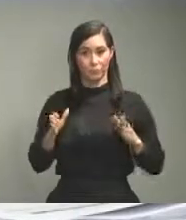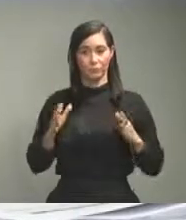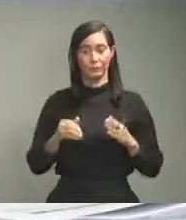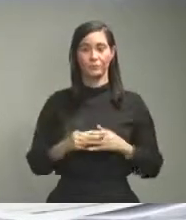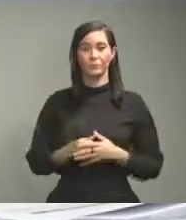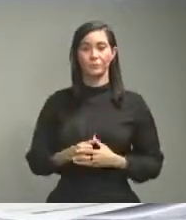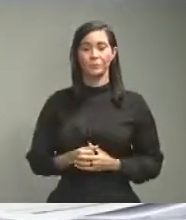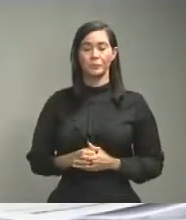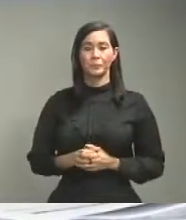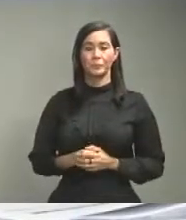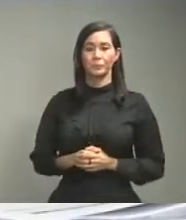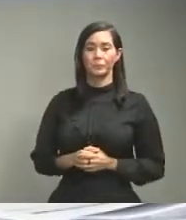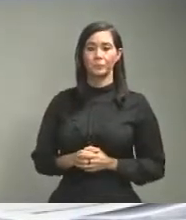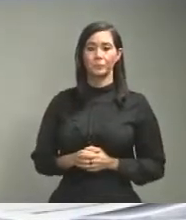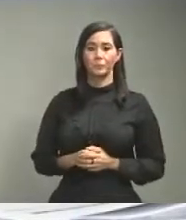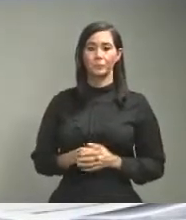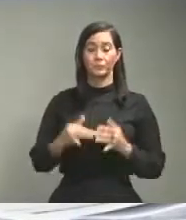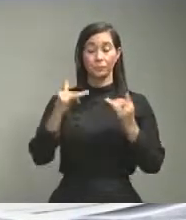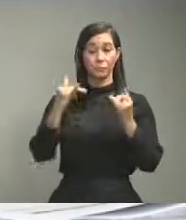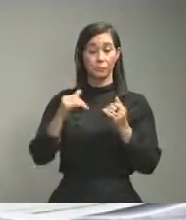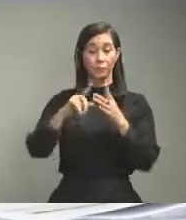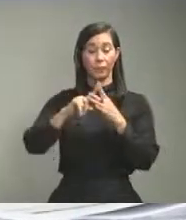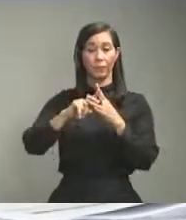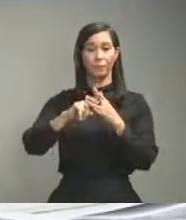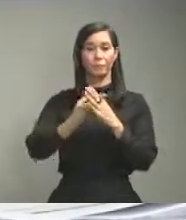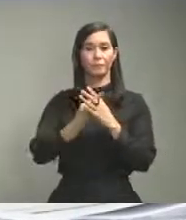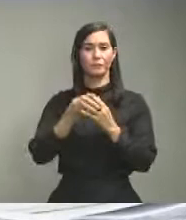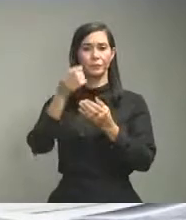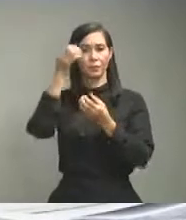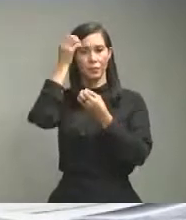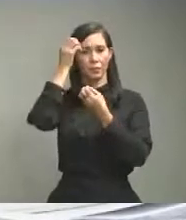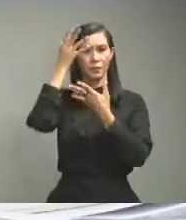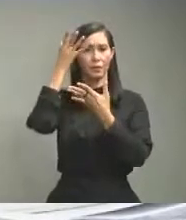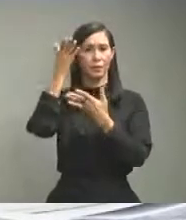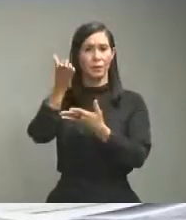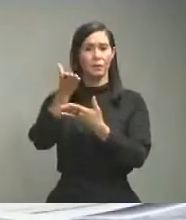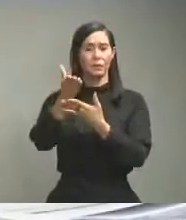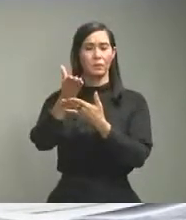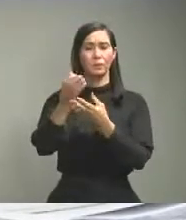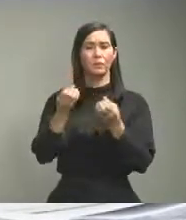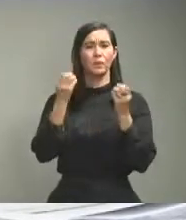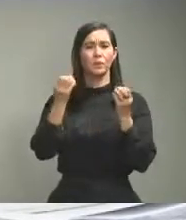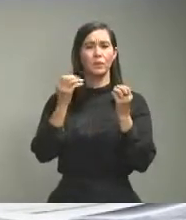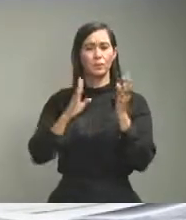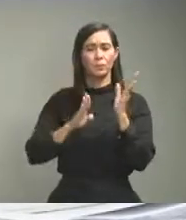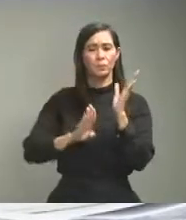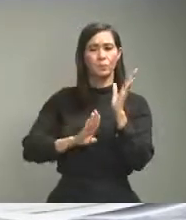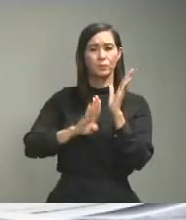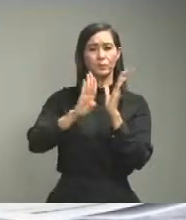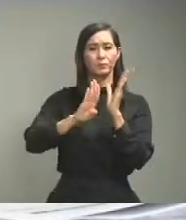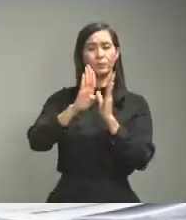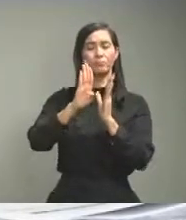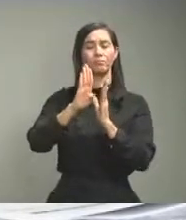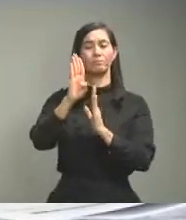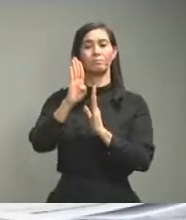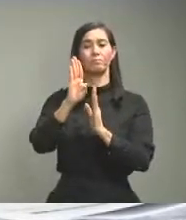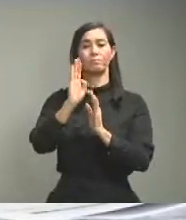Queremos comenzar informando acerca de la evolución de las operaciones